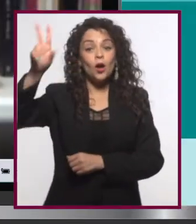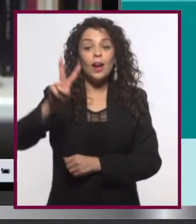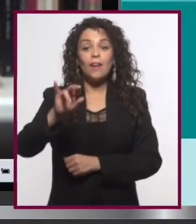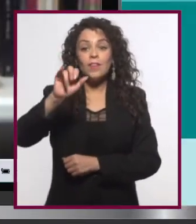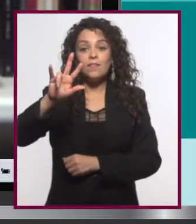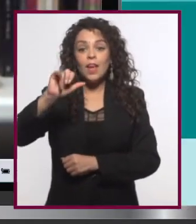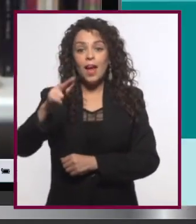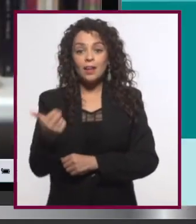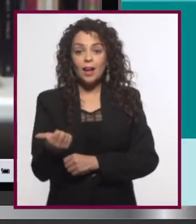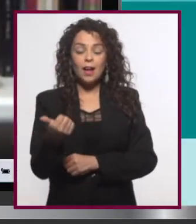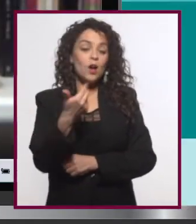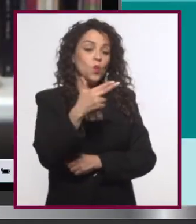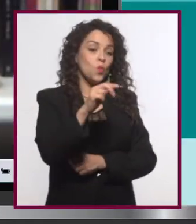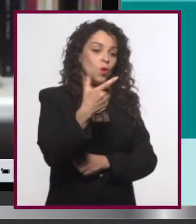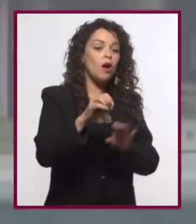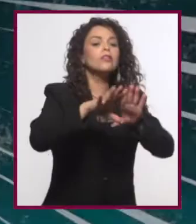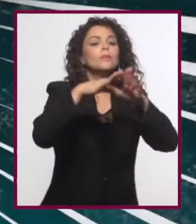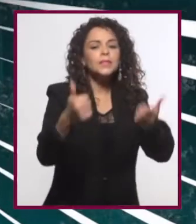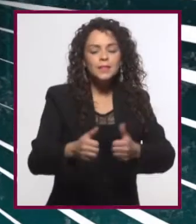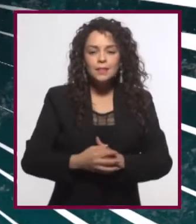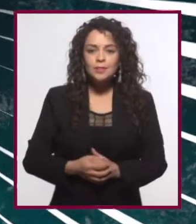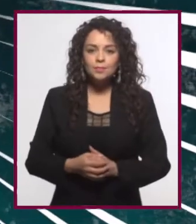Hola, Viviana. Hola, Hugo. ¿Cómo están?